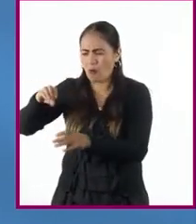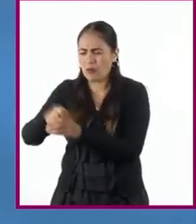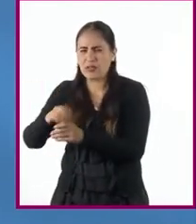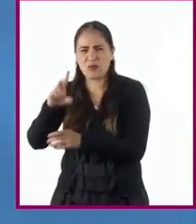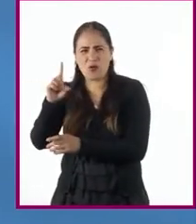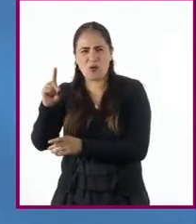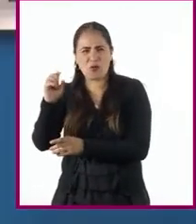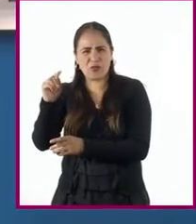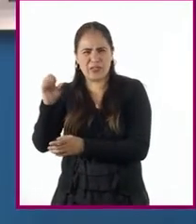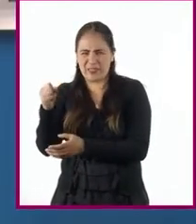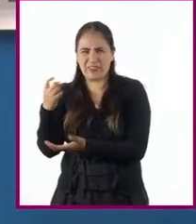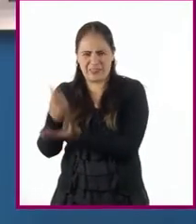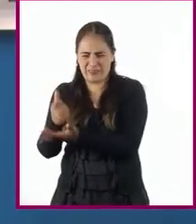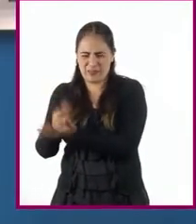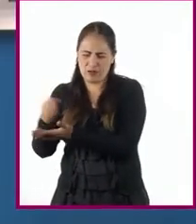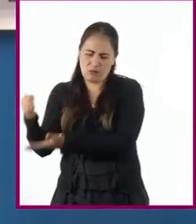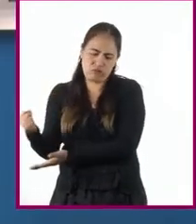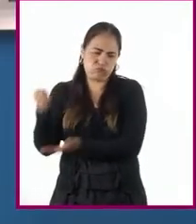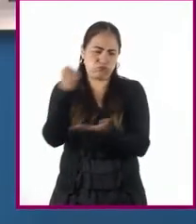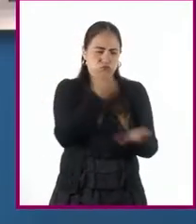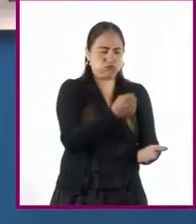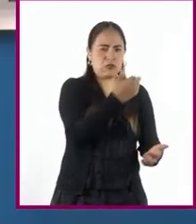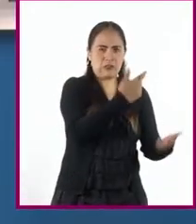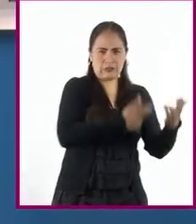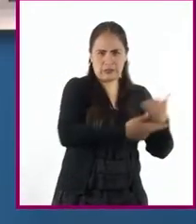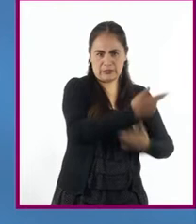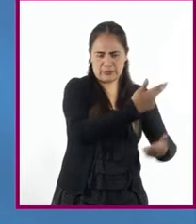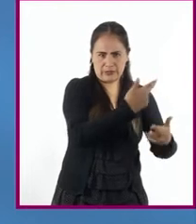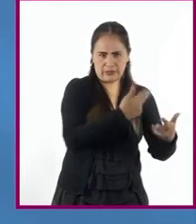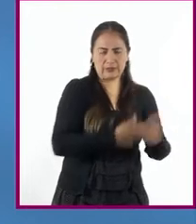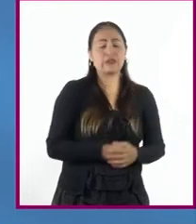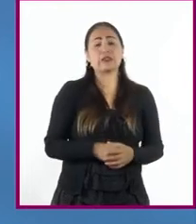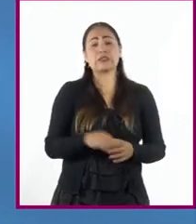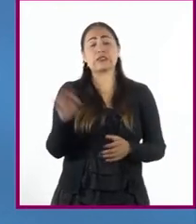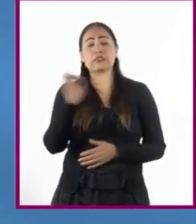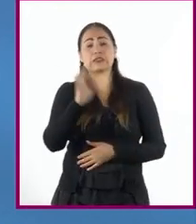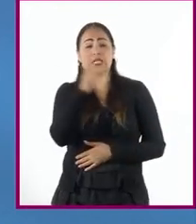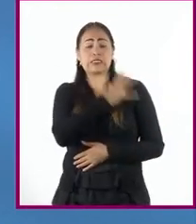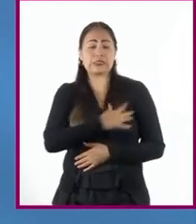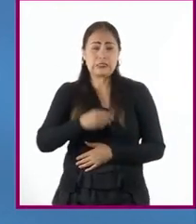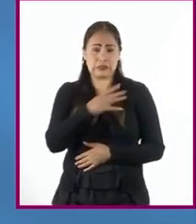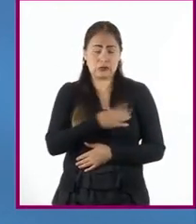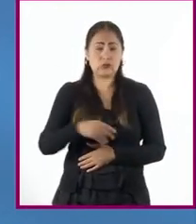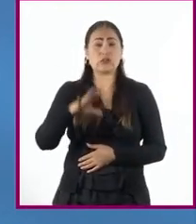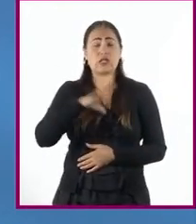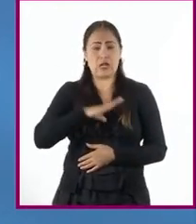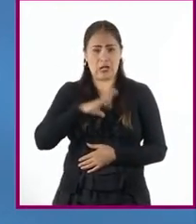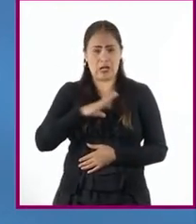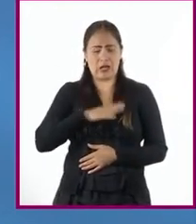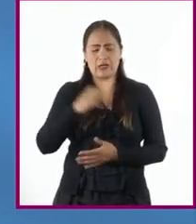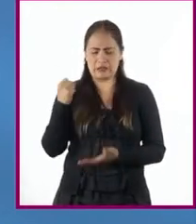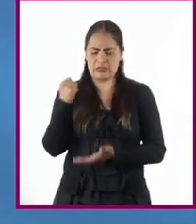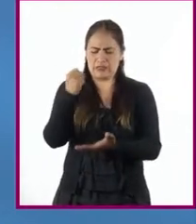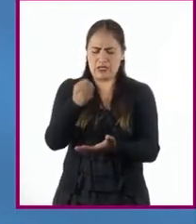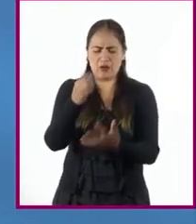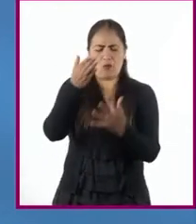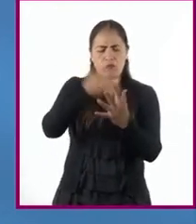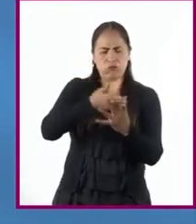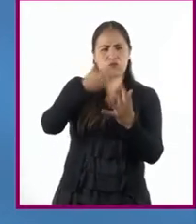dote de la esposa. Si habían procreado hijos, la cantidad debía dividirse entre ellos.